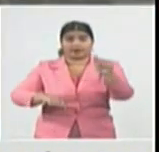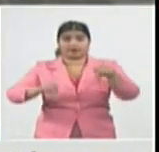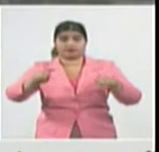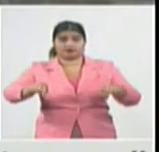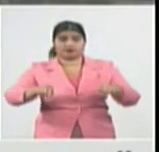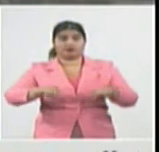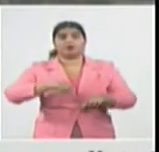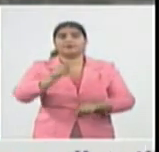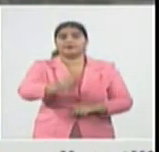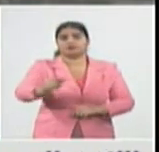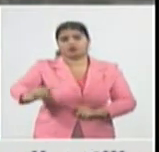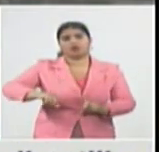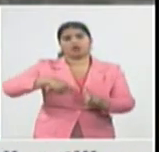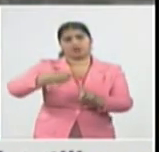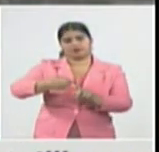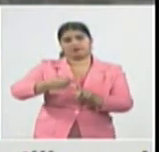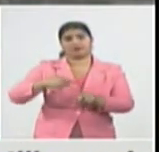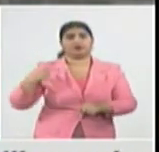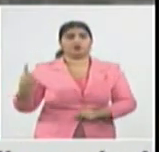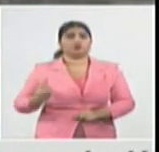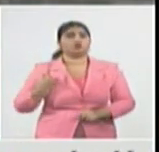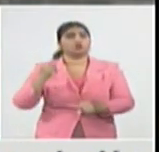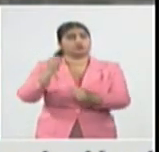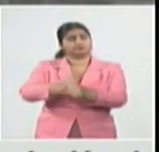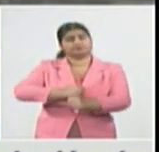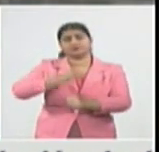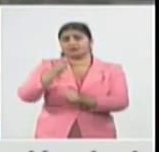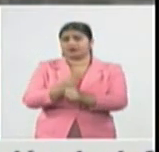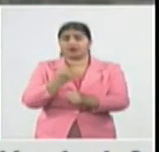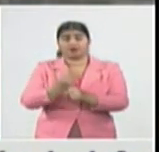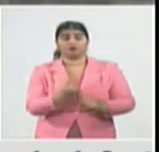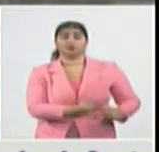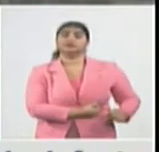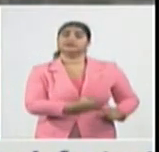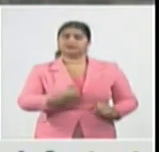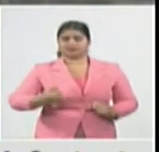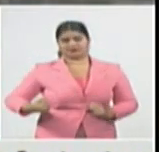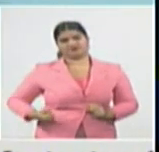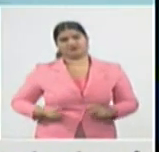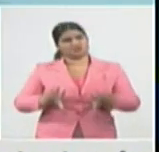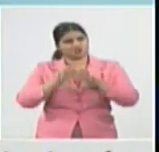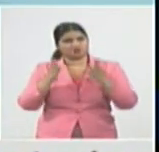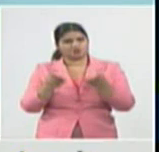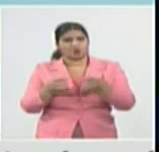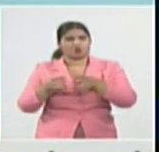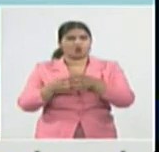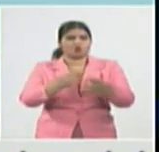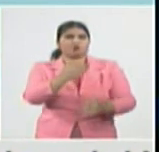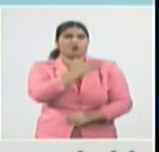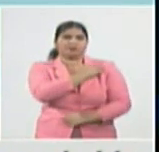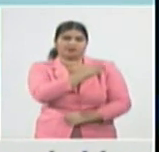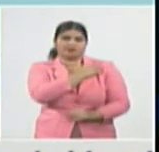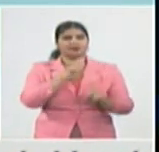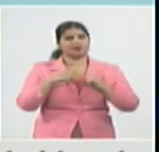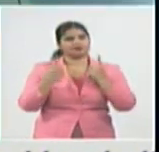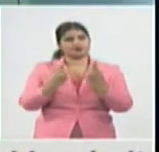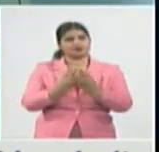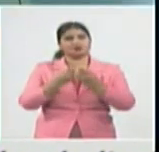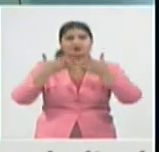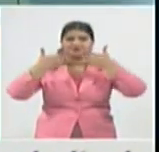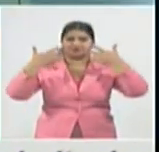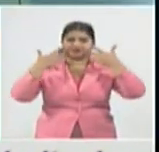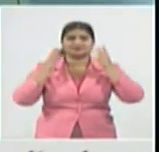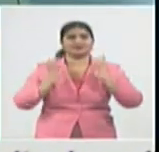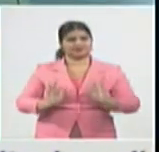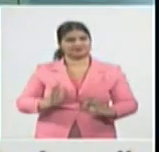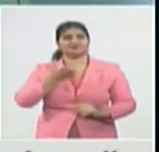muchas atenciones mucho mucho esmero por parte de nuestro personal y bueno nada nosotros siempre recibimos al paciente con lo mejor que